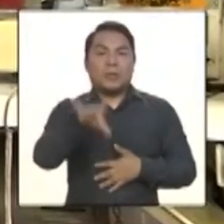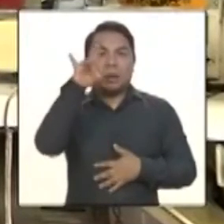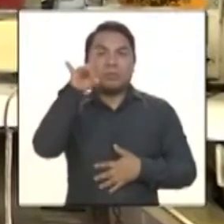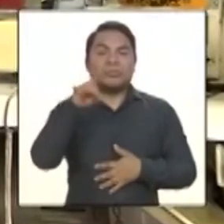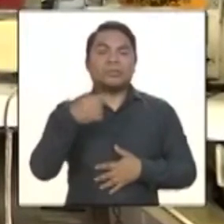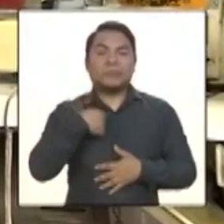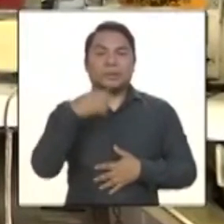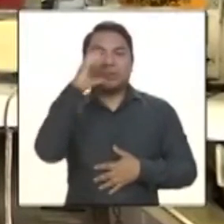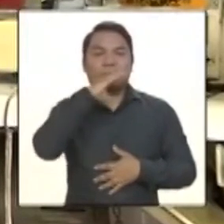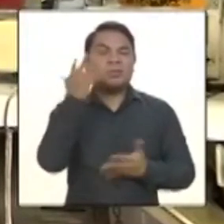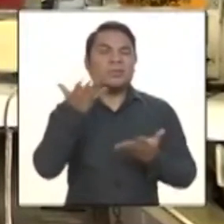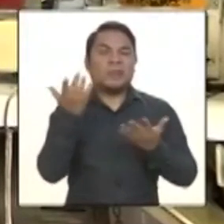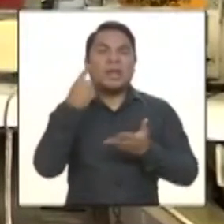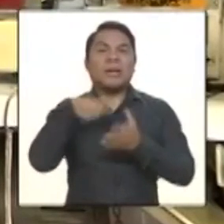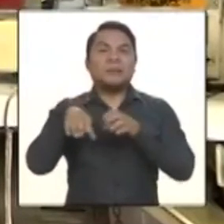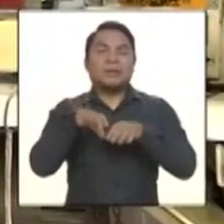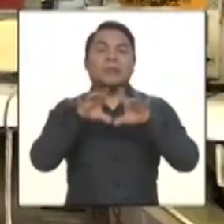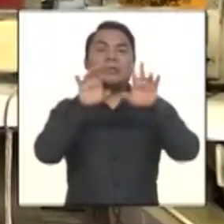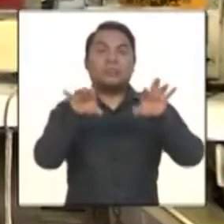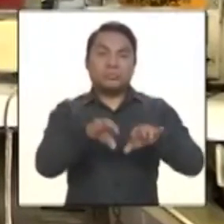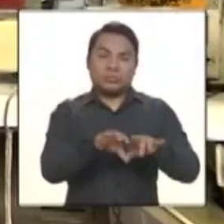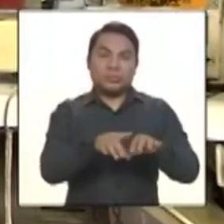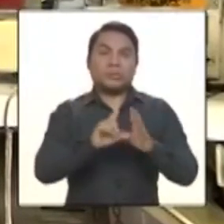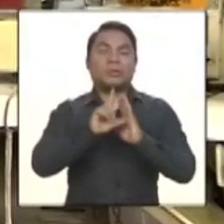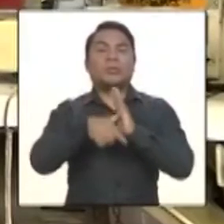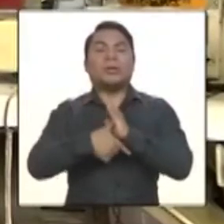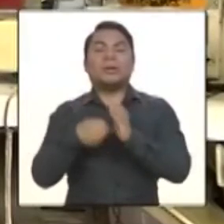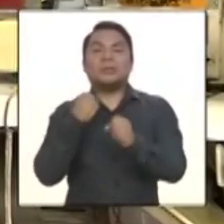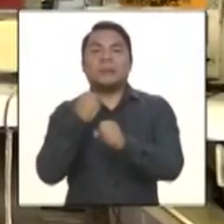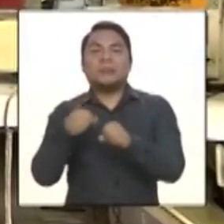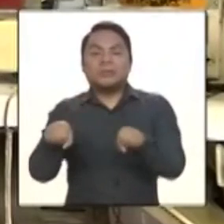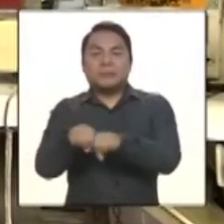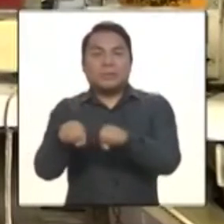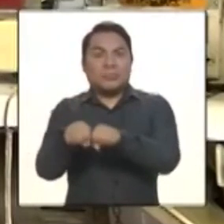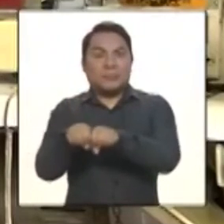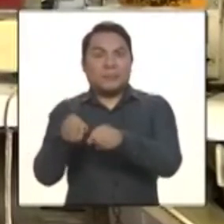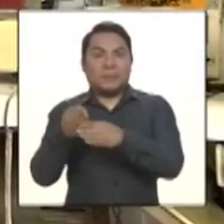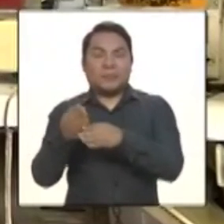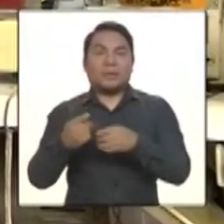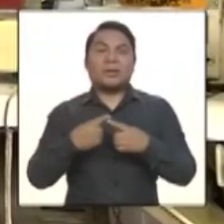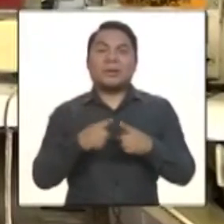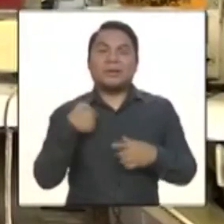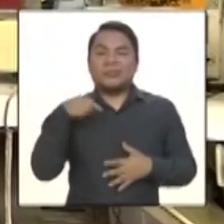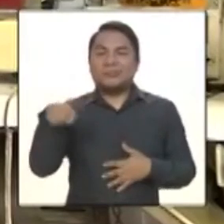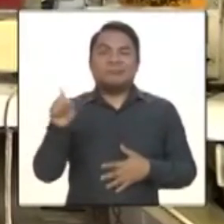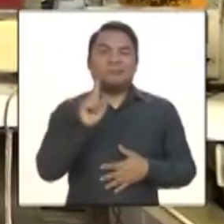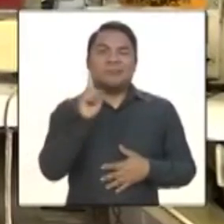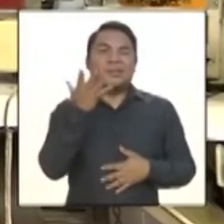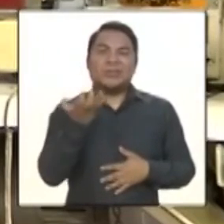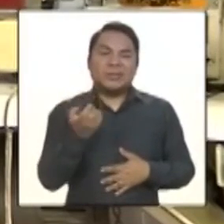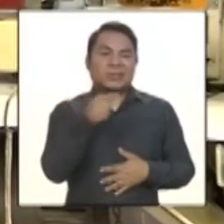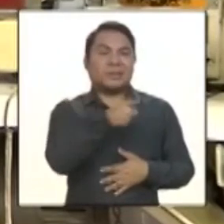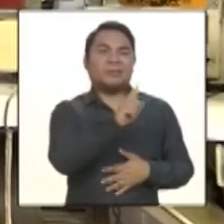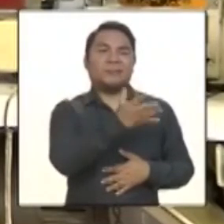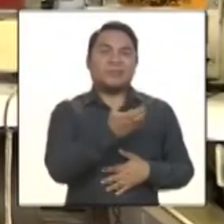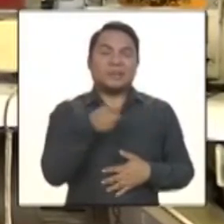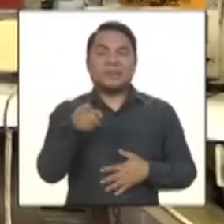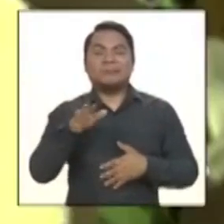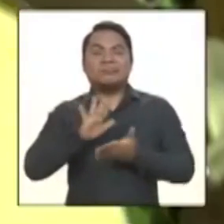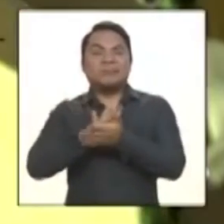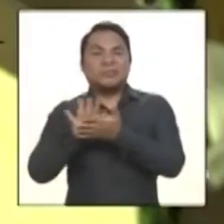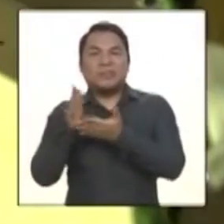computación, después zapatería y ninguno de ellos me cuadraba, esto era un poco más limpio,